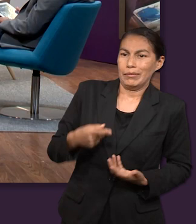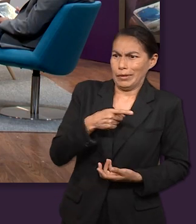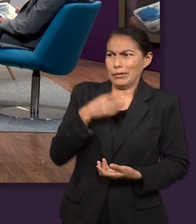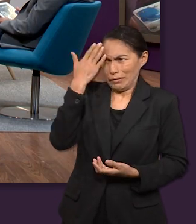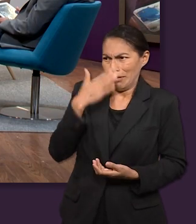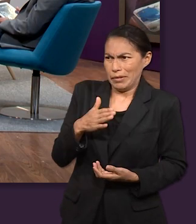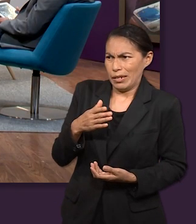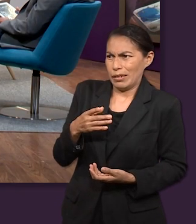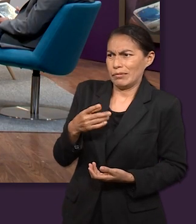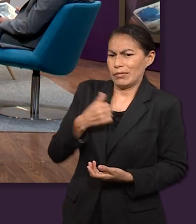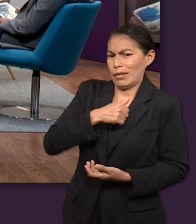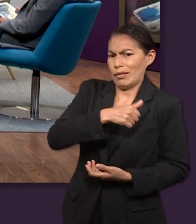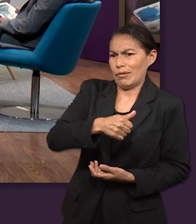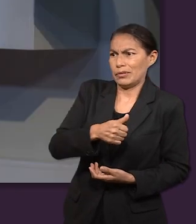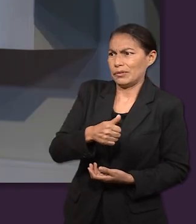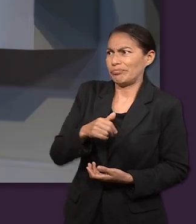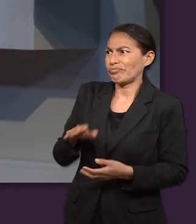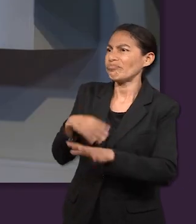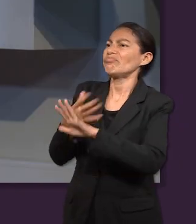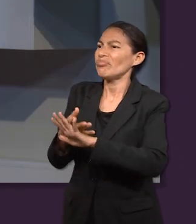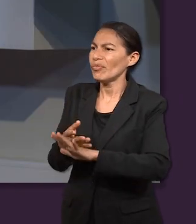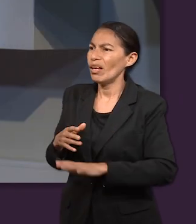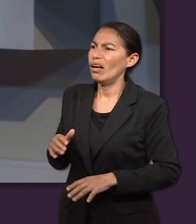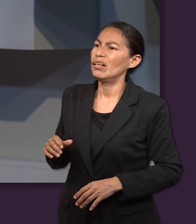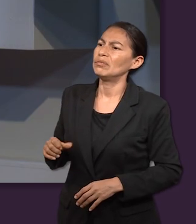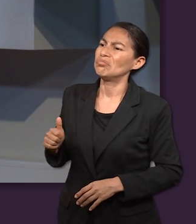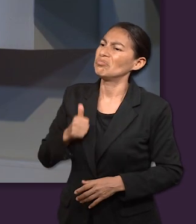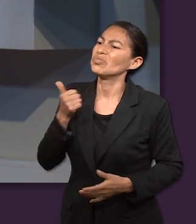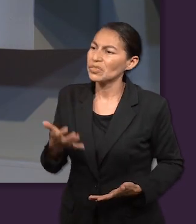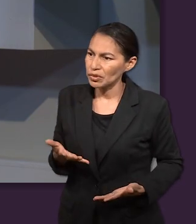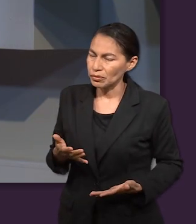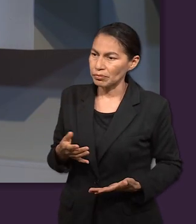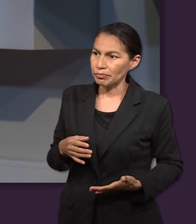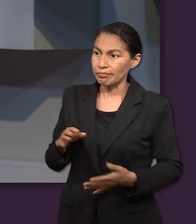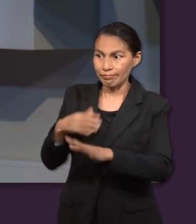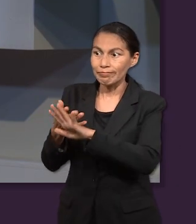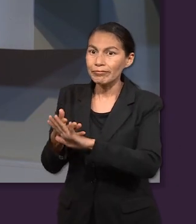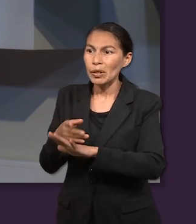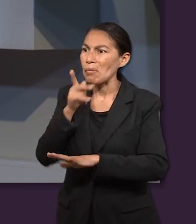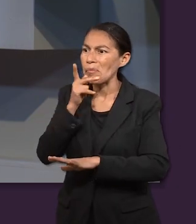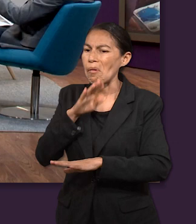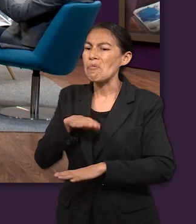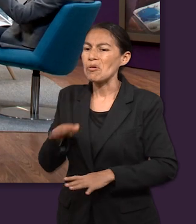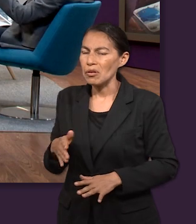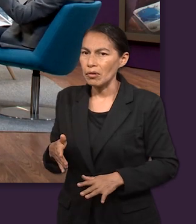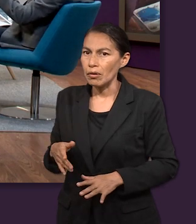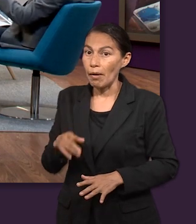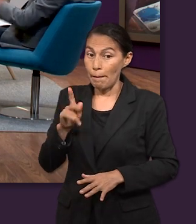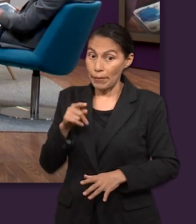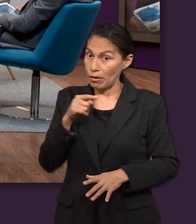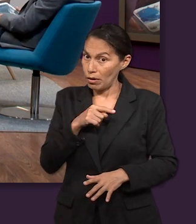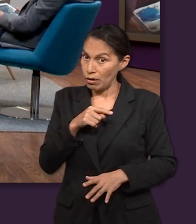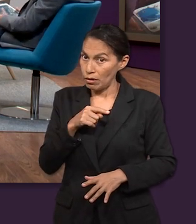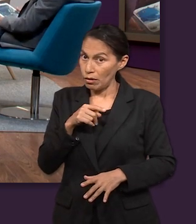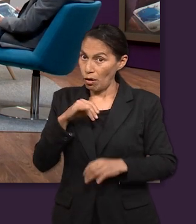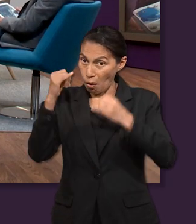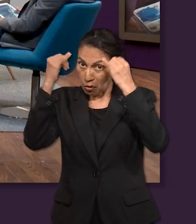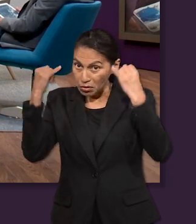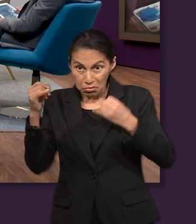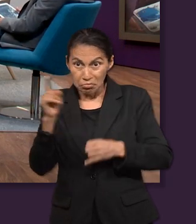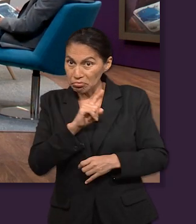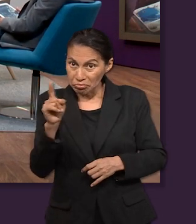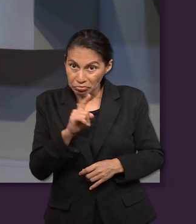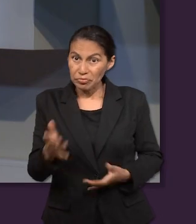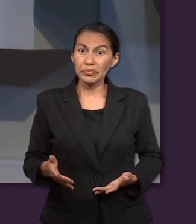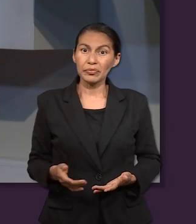un cuadro, los hermanos tenían miedo porque ellos se conocían. Si hubiera sido su lugar de ellos, me vengo, muero mi papá y Ya que no está mi papá, ¿no? Entonces,